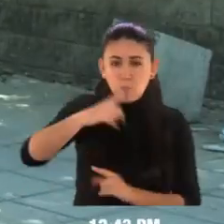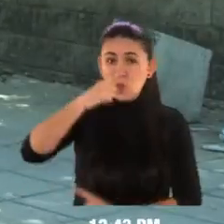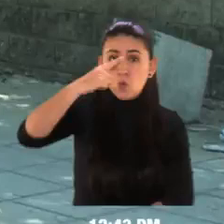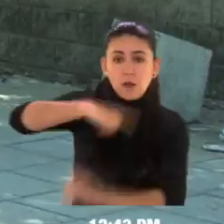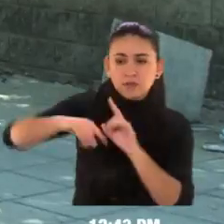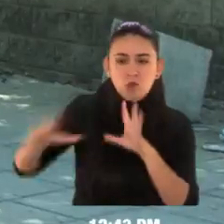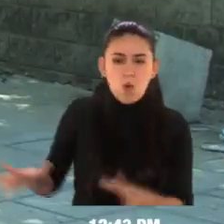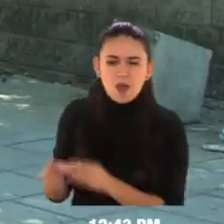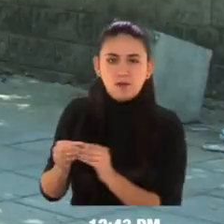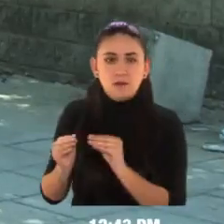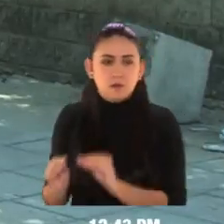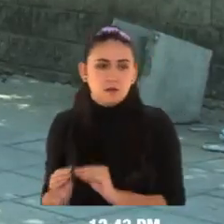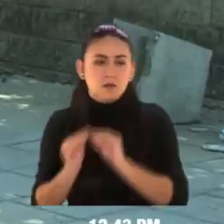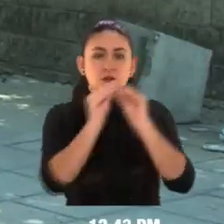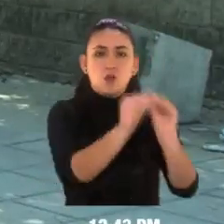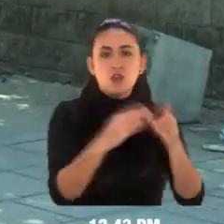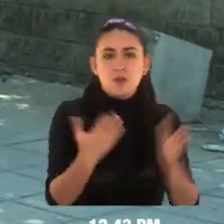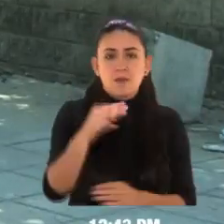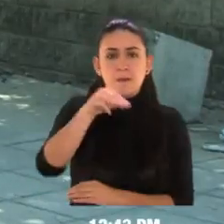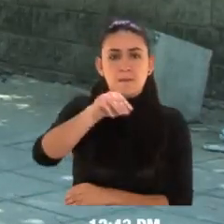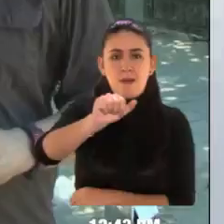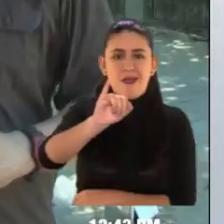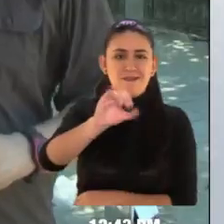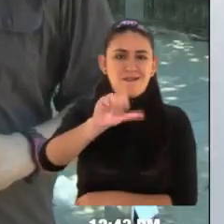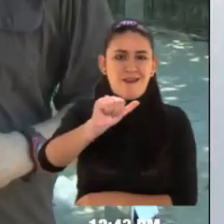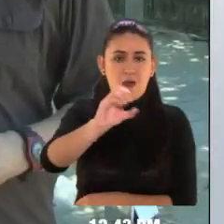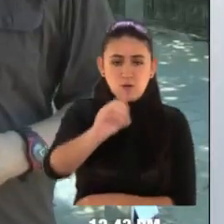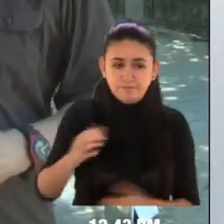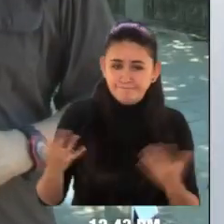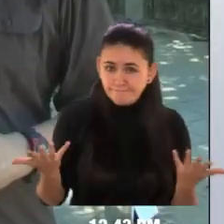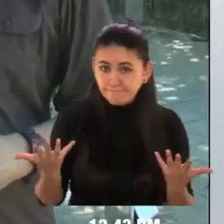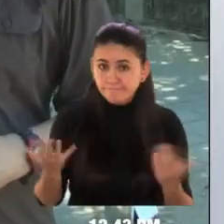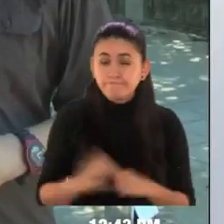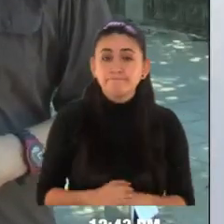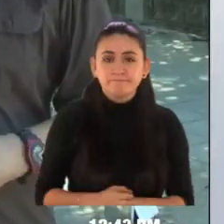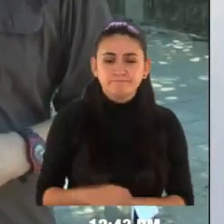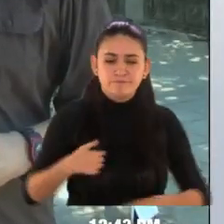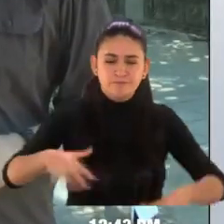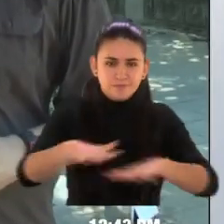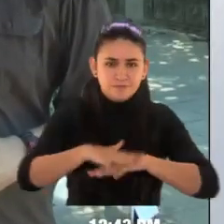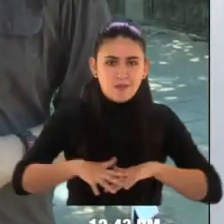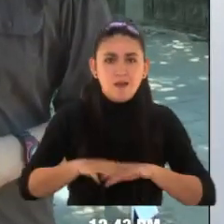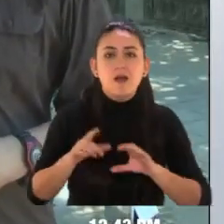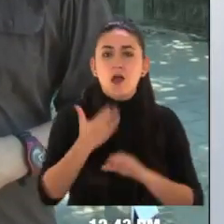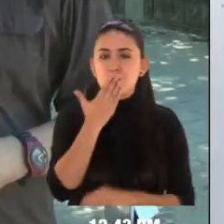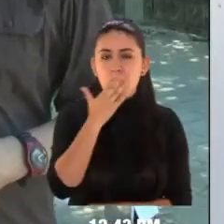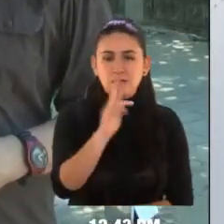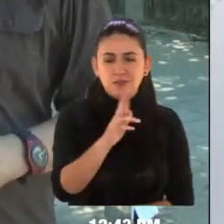ahora son trasladados a Maicao. Desde La Guajira, Jorge Real Álvarez, Noticias RCN.